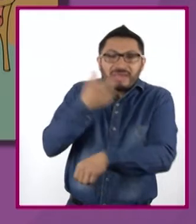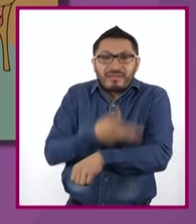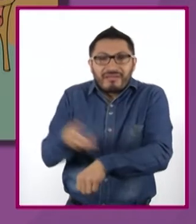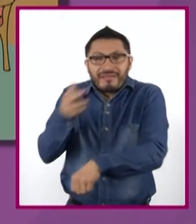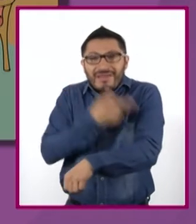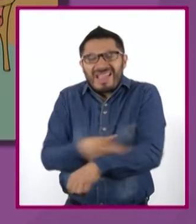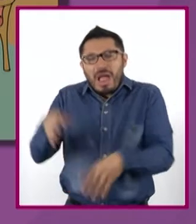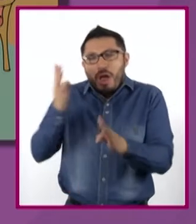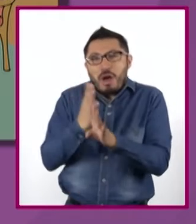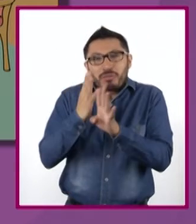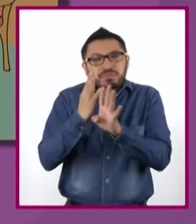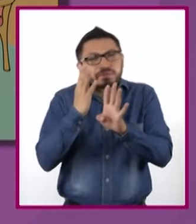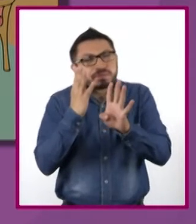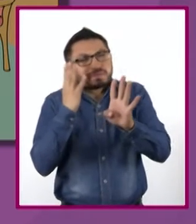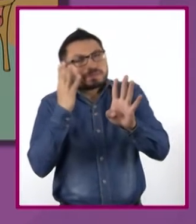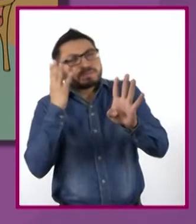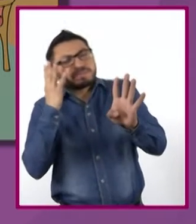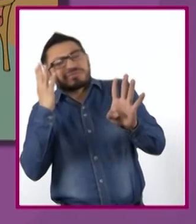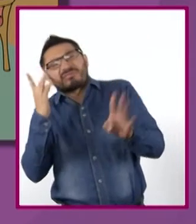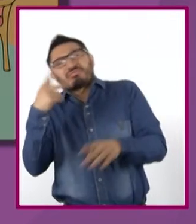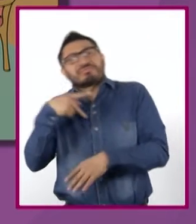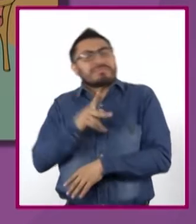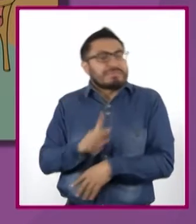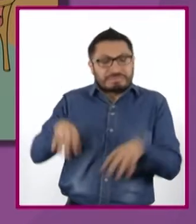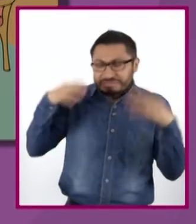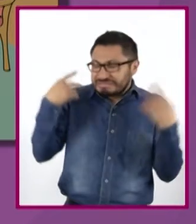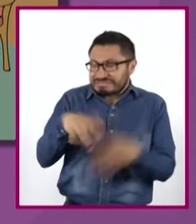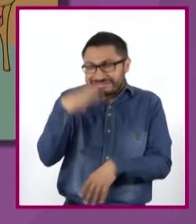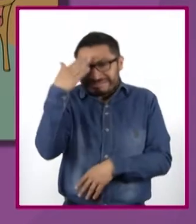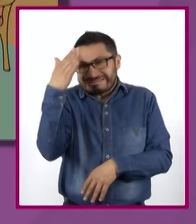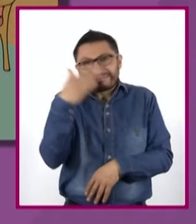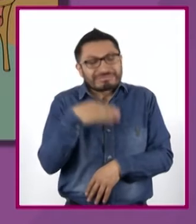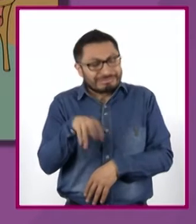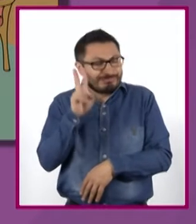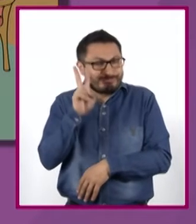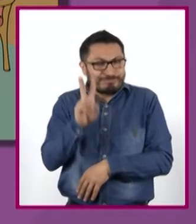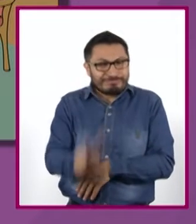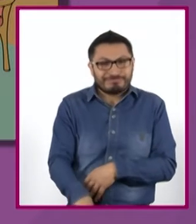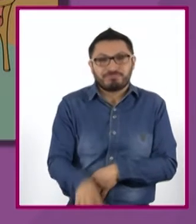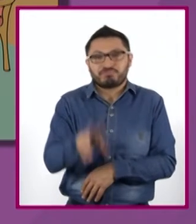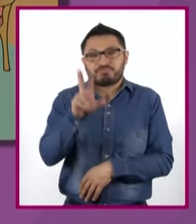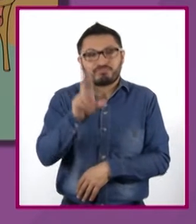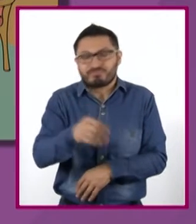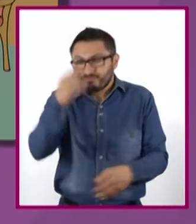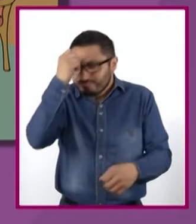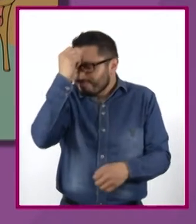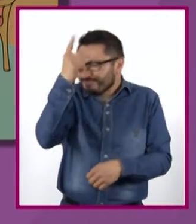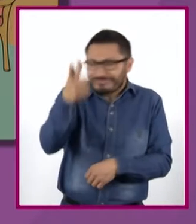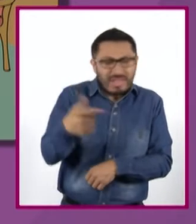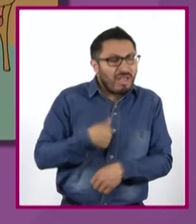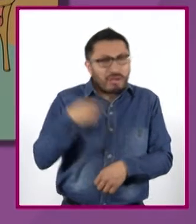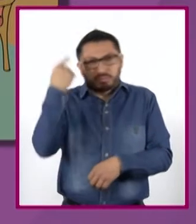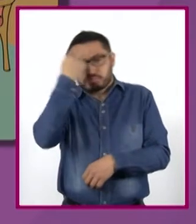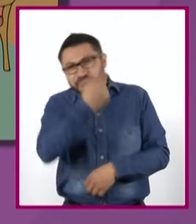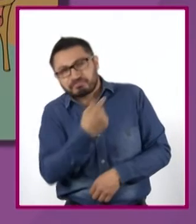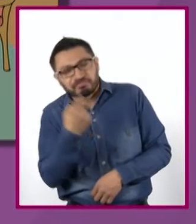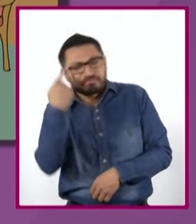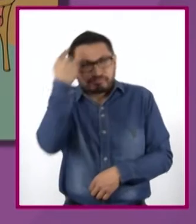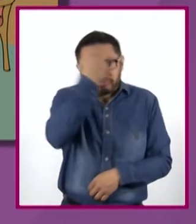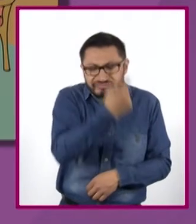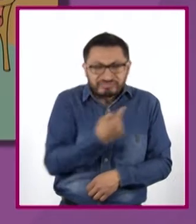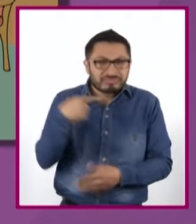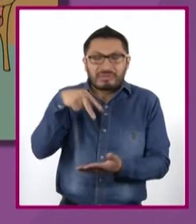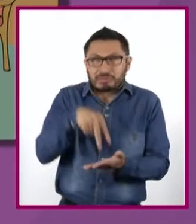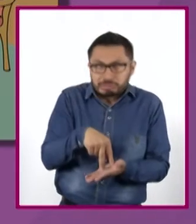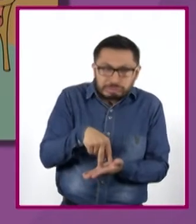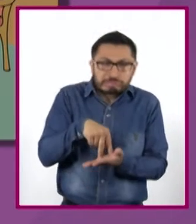una fila, pero de aquellas, ¿sí? Y no inventes, horas estuve ahí paradote abajo